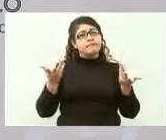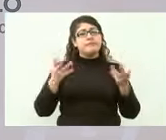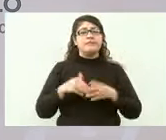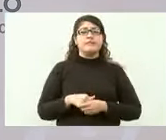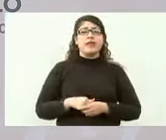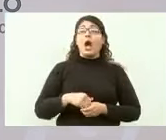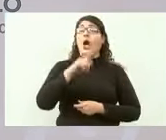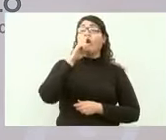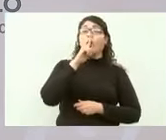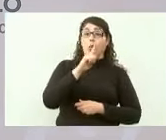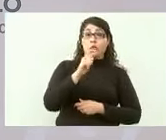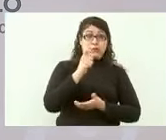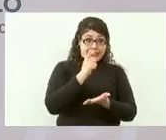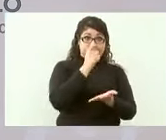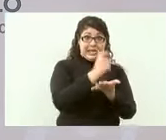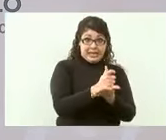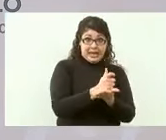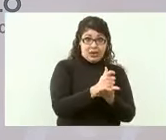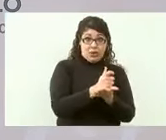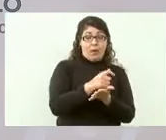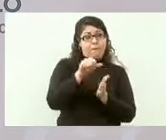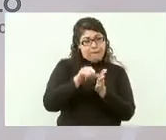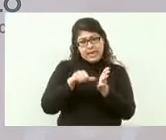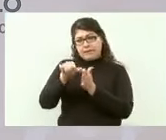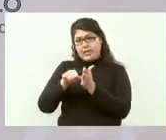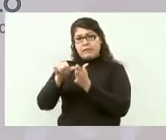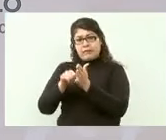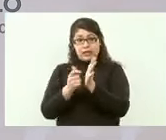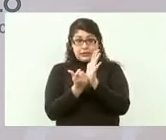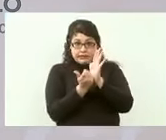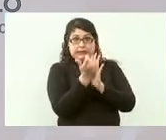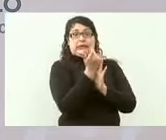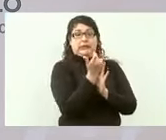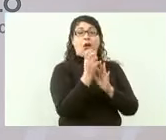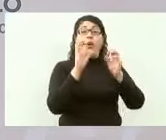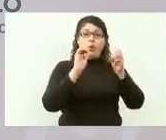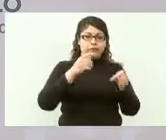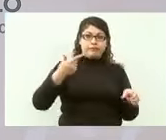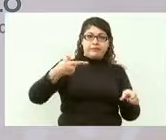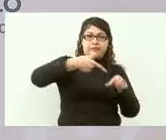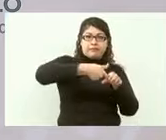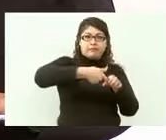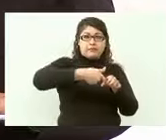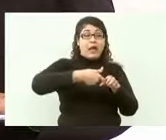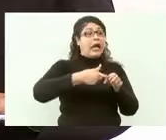energía eléctrica de las gasolinas y del diésel